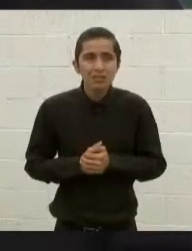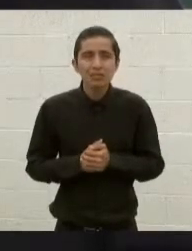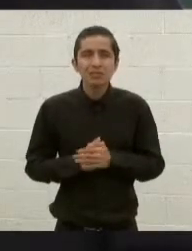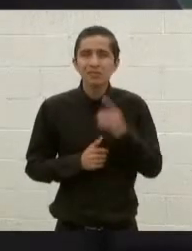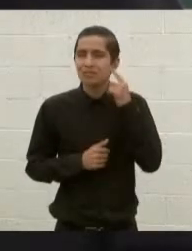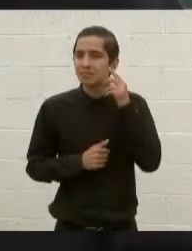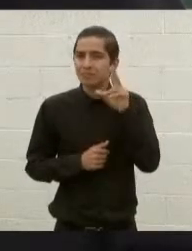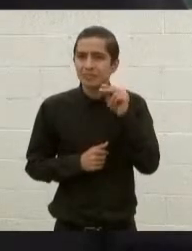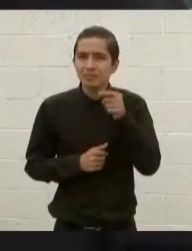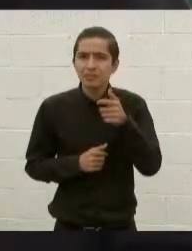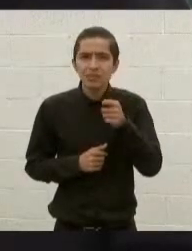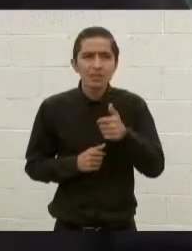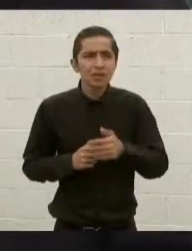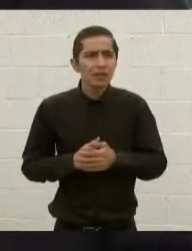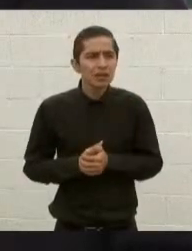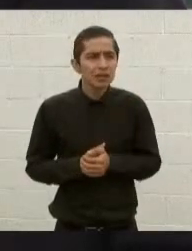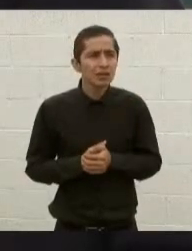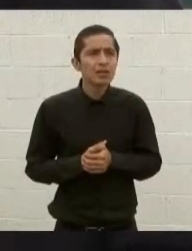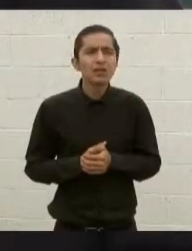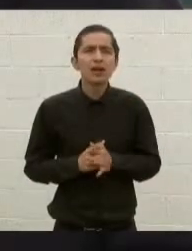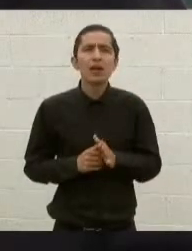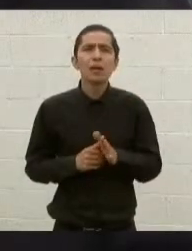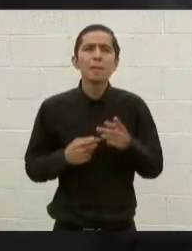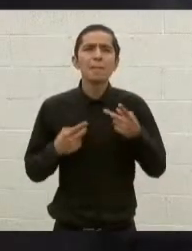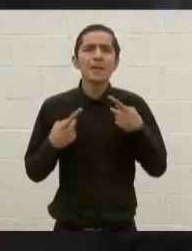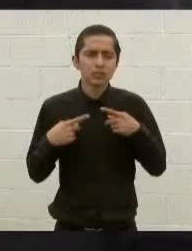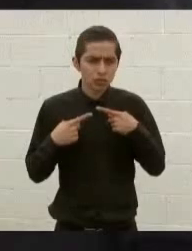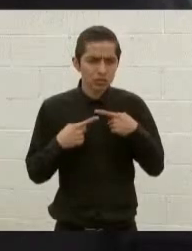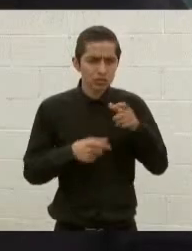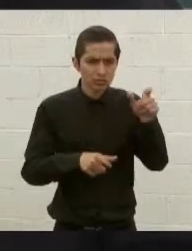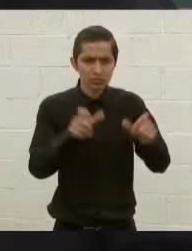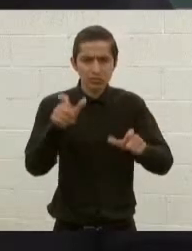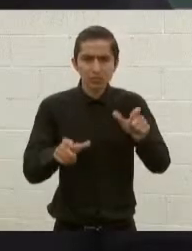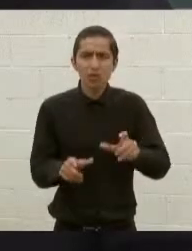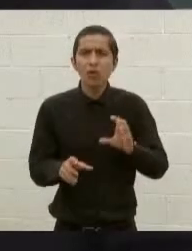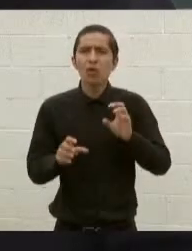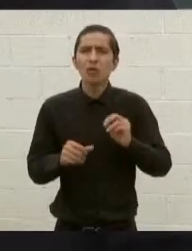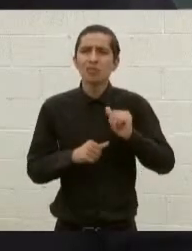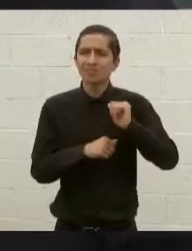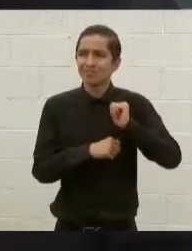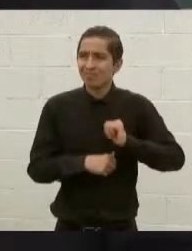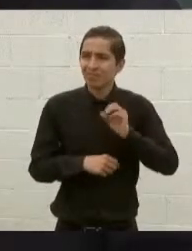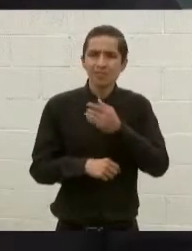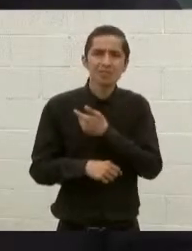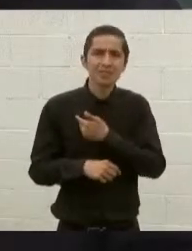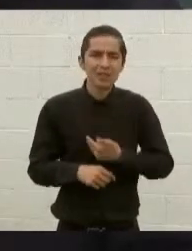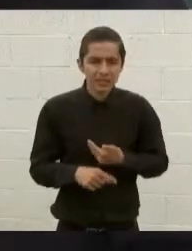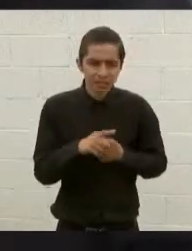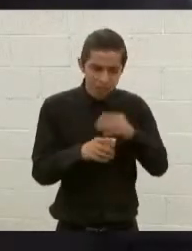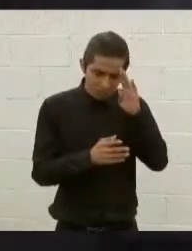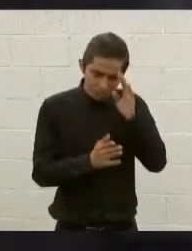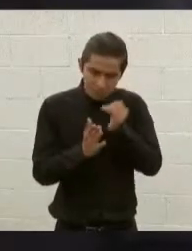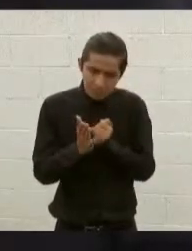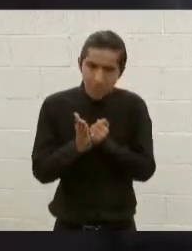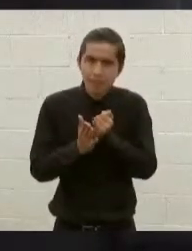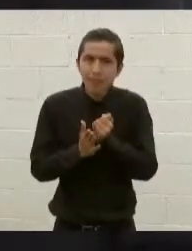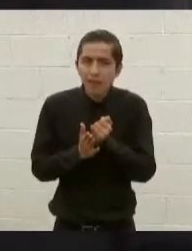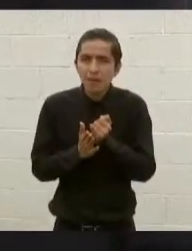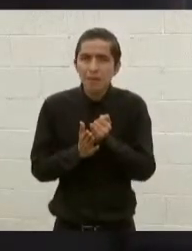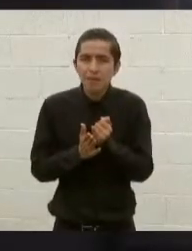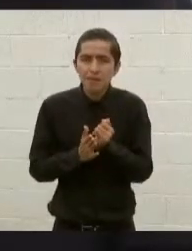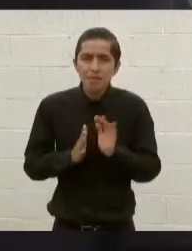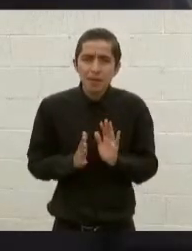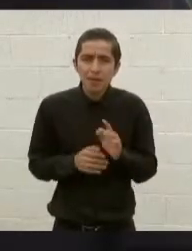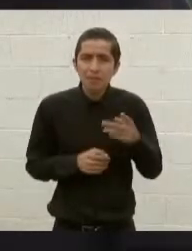funcionario. El presidente ha tomado la decisión de